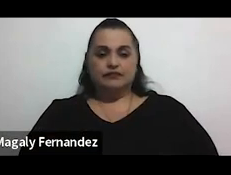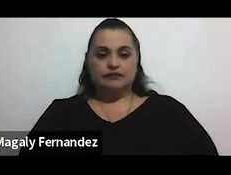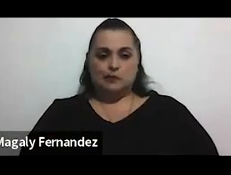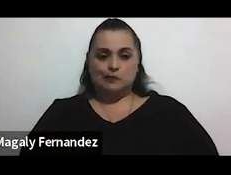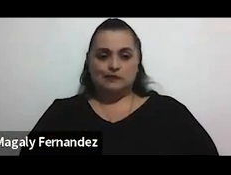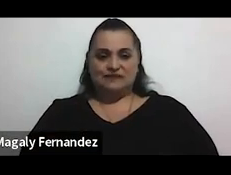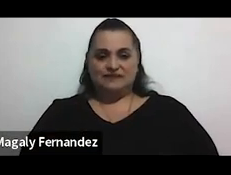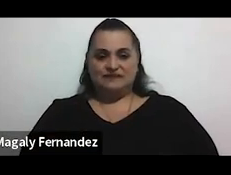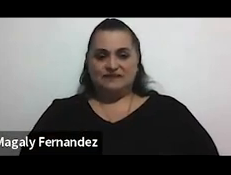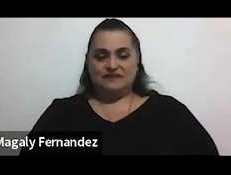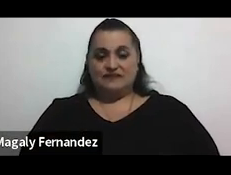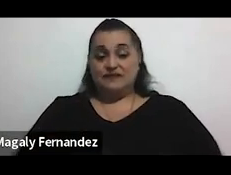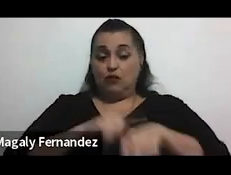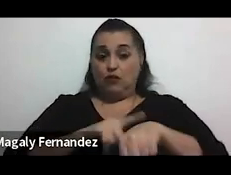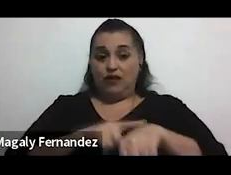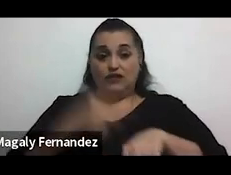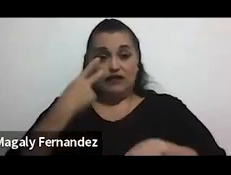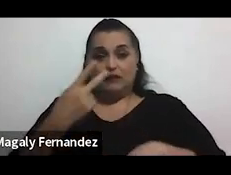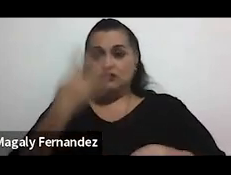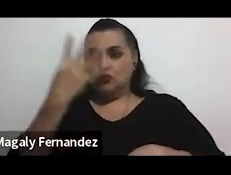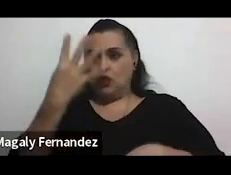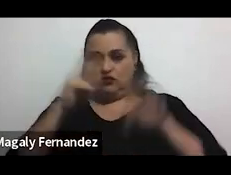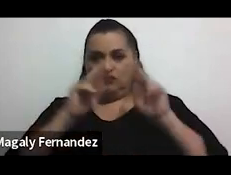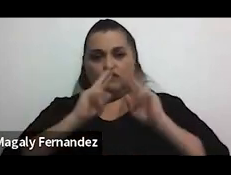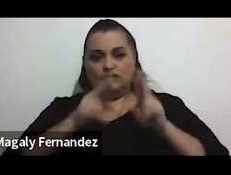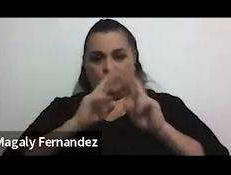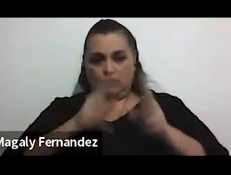Por el momento vemos que hay cuatro respuestas.